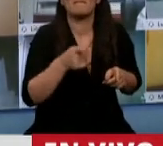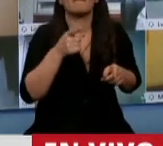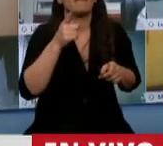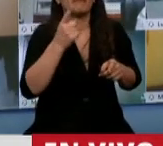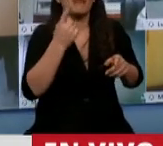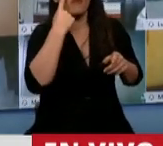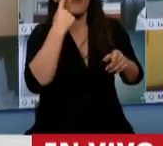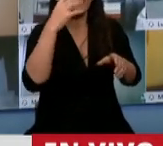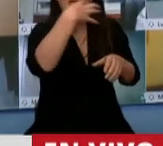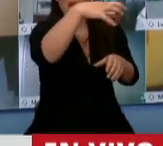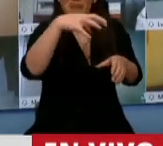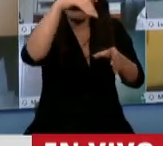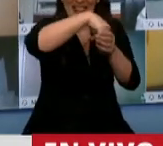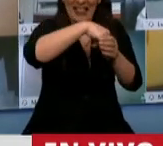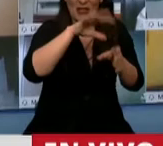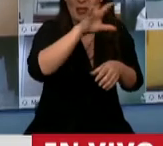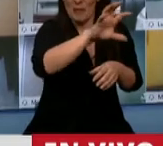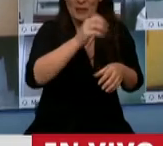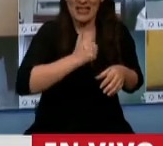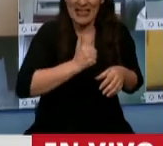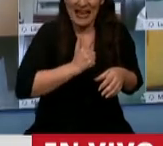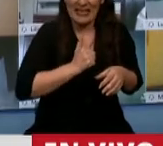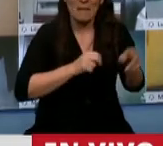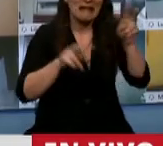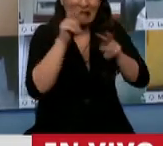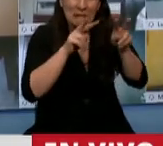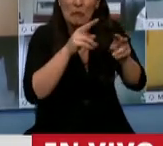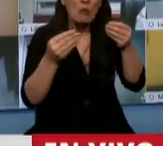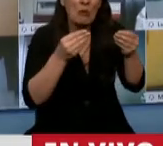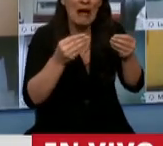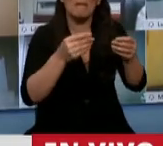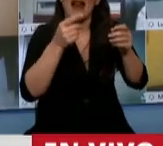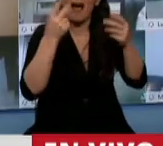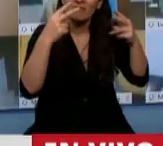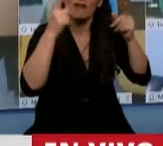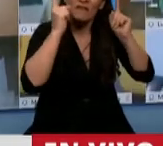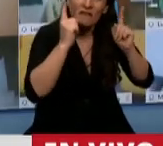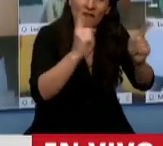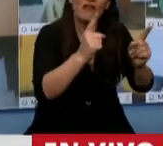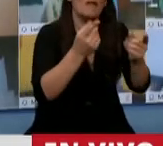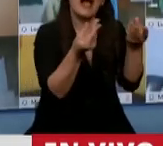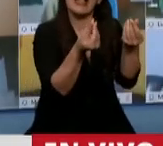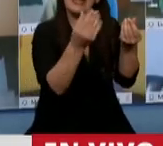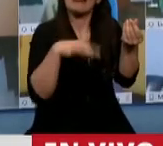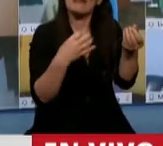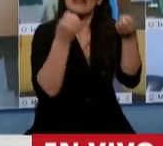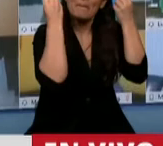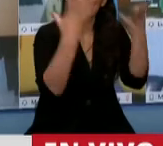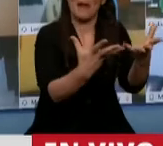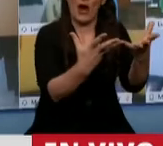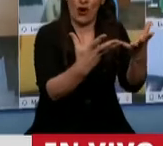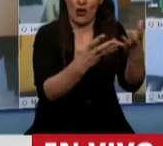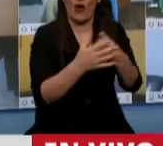municipios, desde la provincia, para desarrollarnos de manera sostenible y mejorar la calidad de vida de nuestra comunidad y con